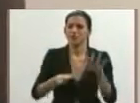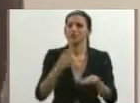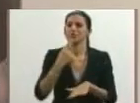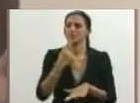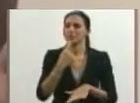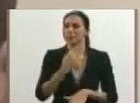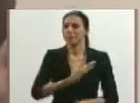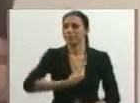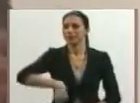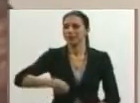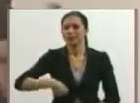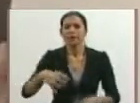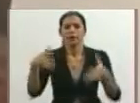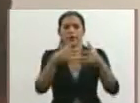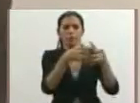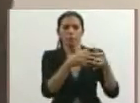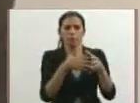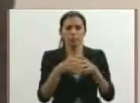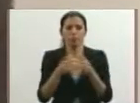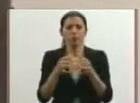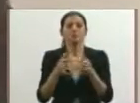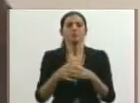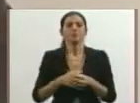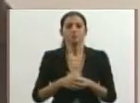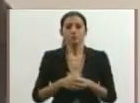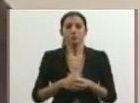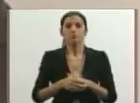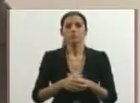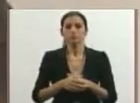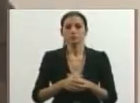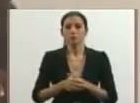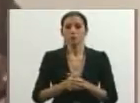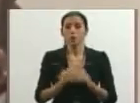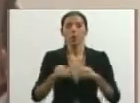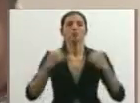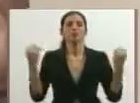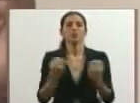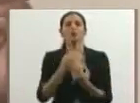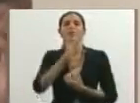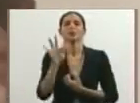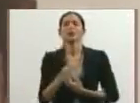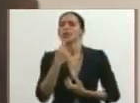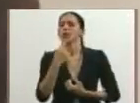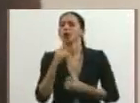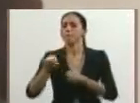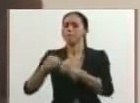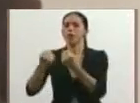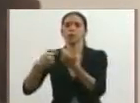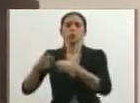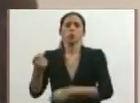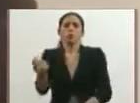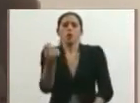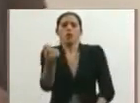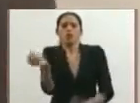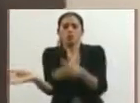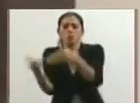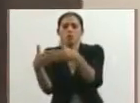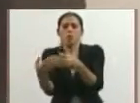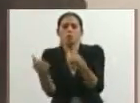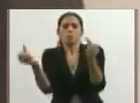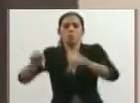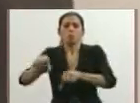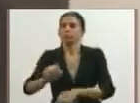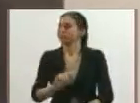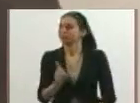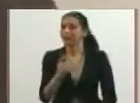presidentes de las cámaras que agrupan estos comerciantes, que dicen, no, las panaderías están al borde de quebrar. Mira, hasta el año pasado